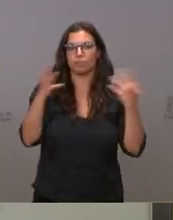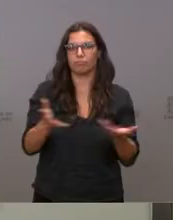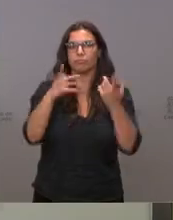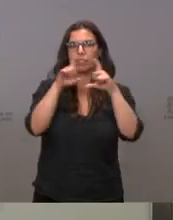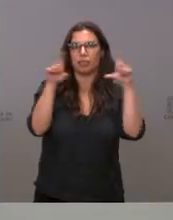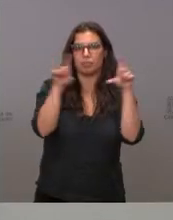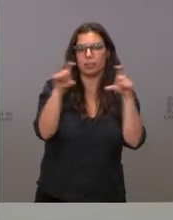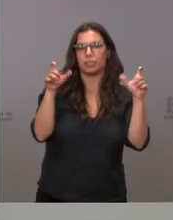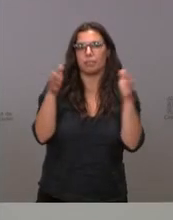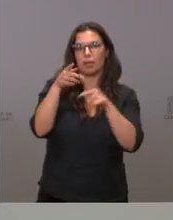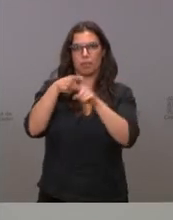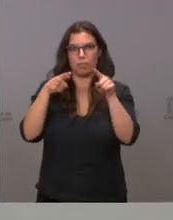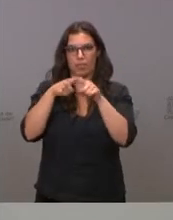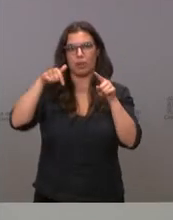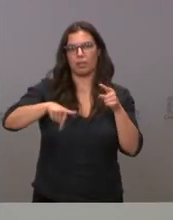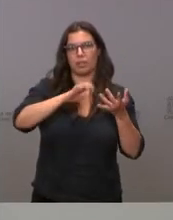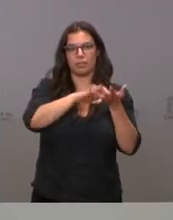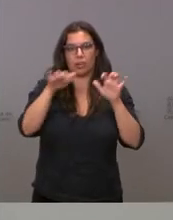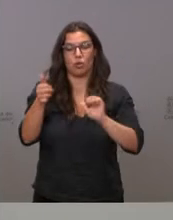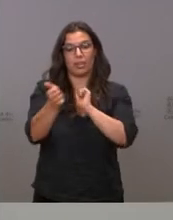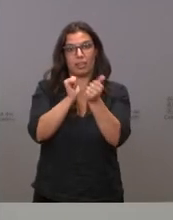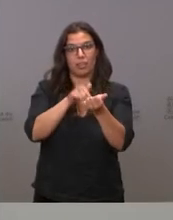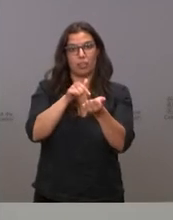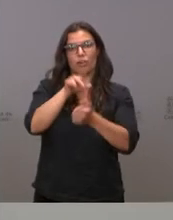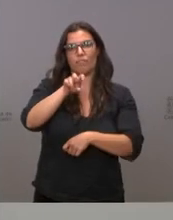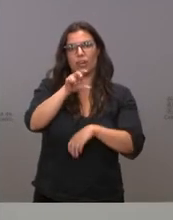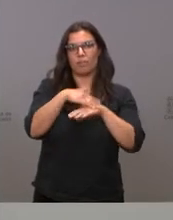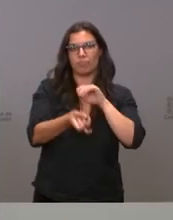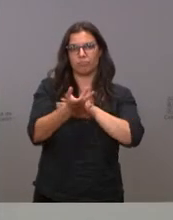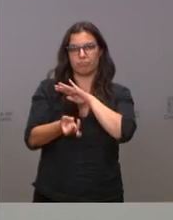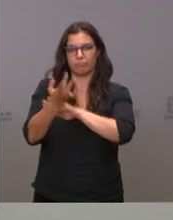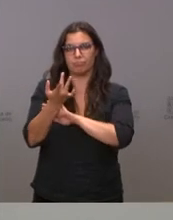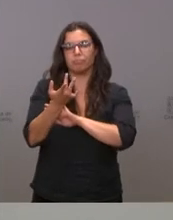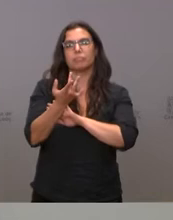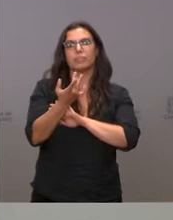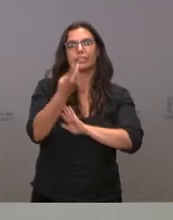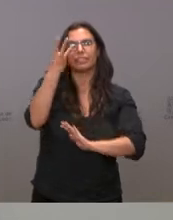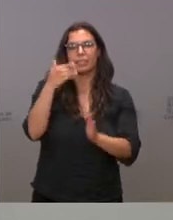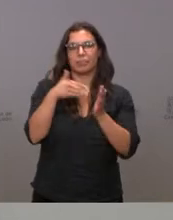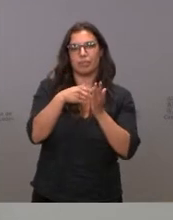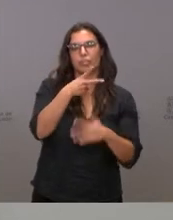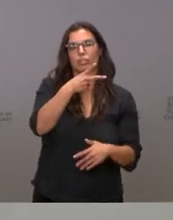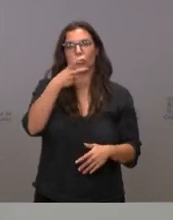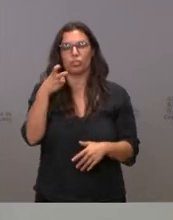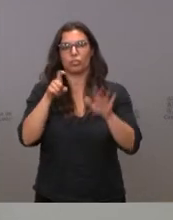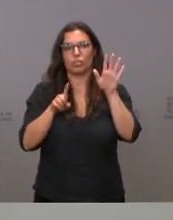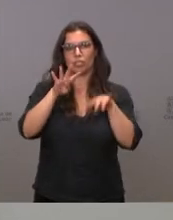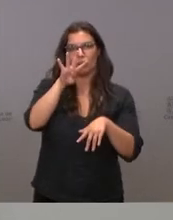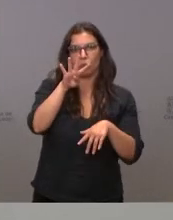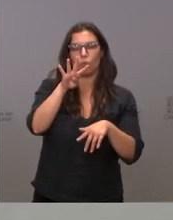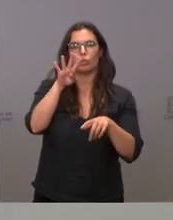empresas de Castilla y León, crédito que va a permitir la creación o el mantenimiento de 3.264